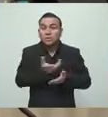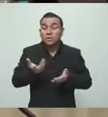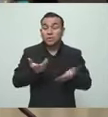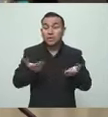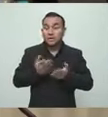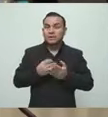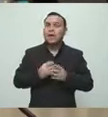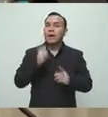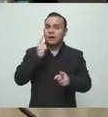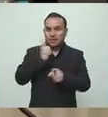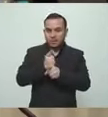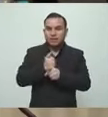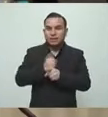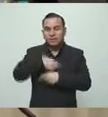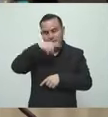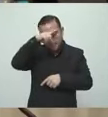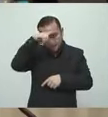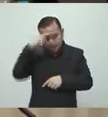lo correcto.